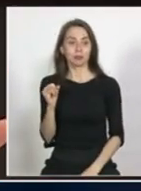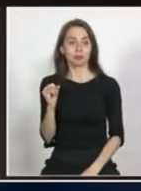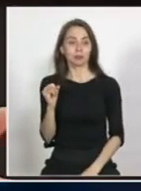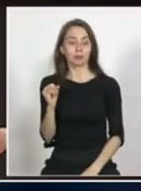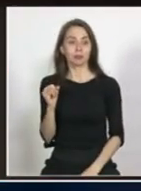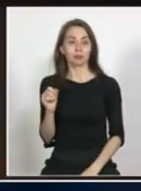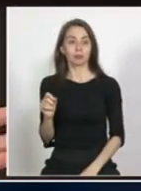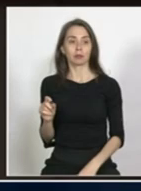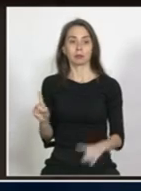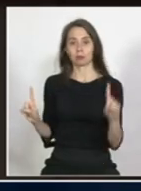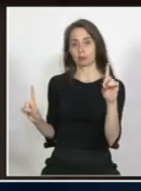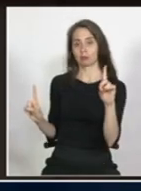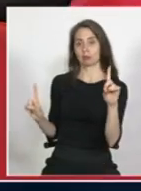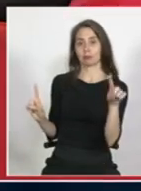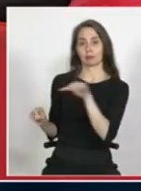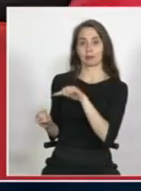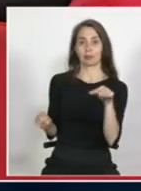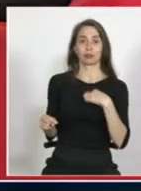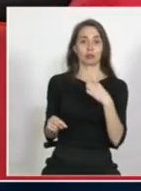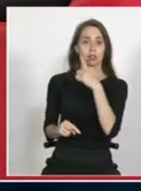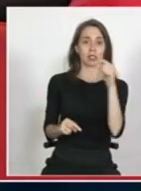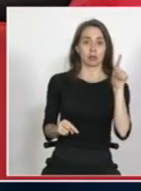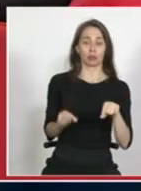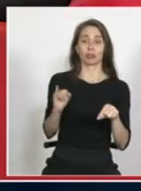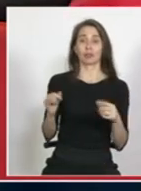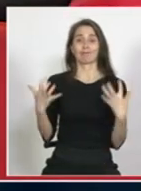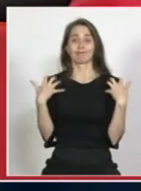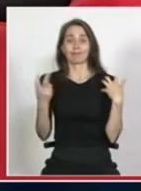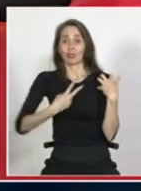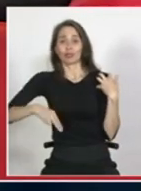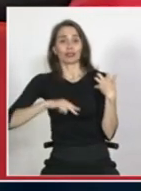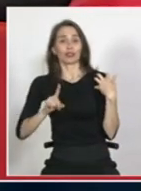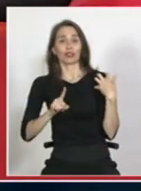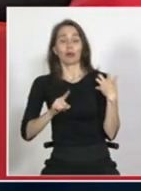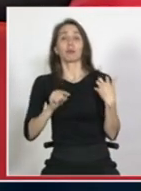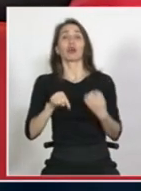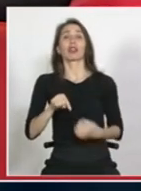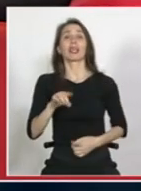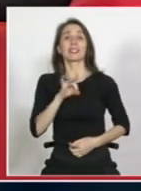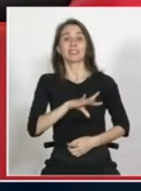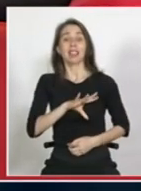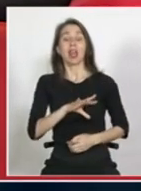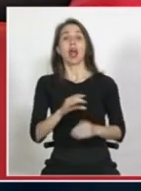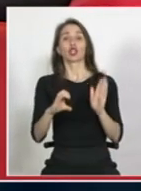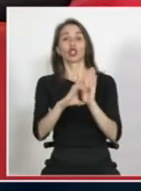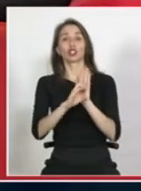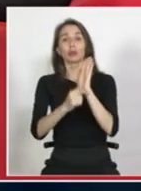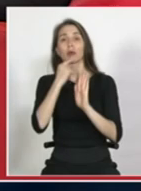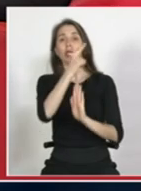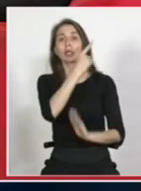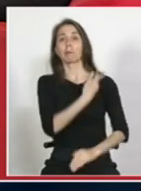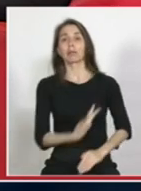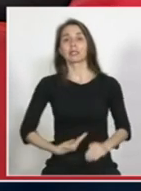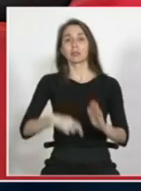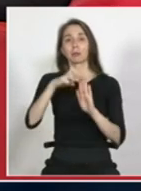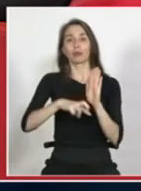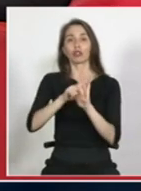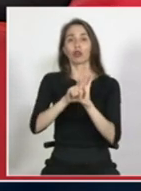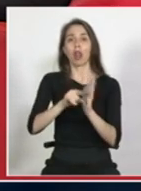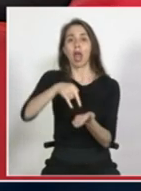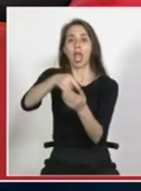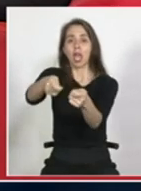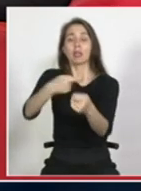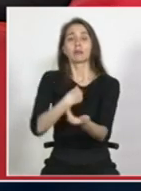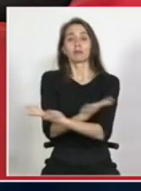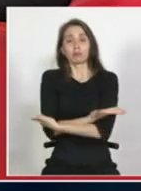menos hay o sea yo al menos estoy 100% si no depende de nosotros si es que estamos en un país tan presidencialista que la verdad es que a nosotros nos deja un poco atados de brazos podemos presentar